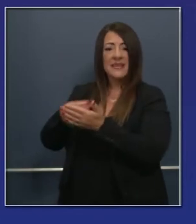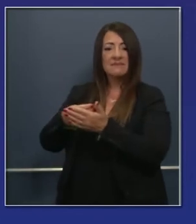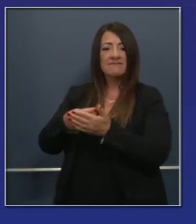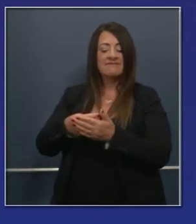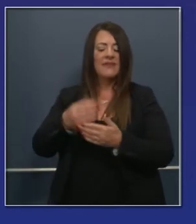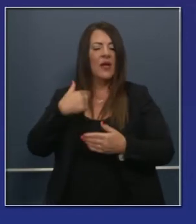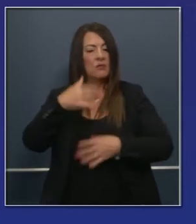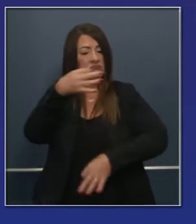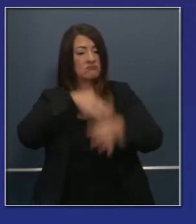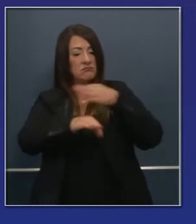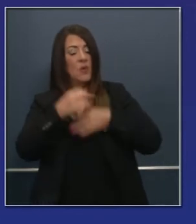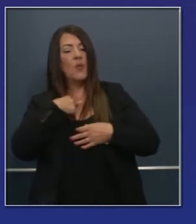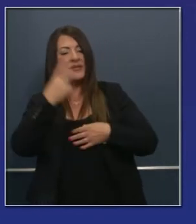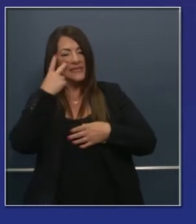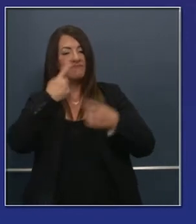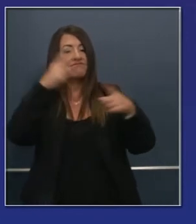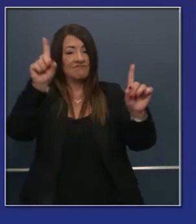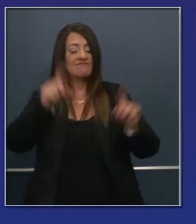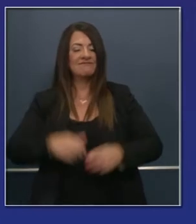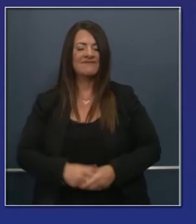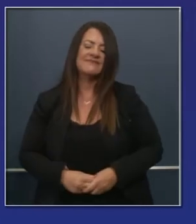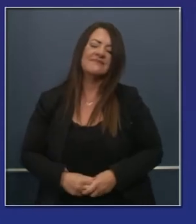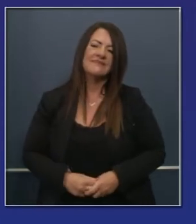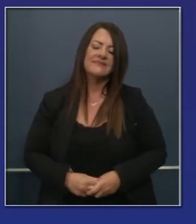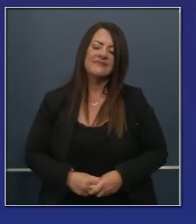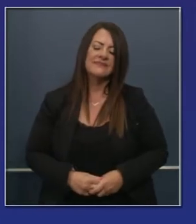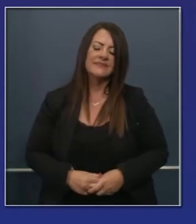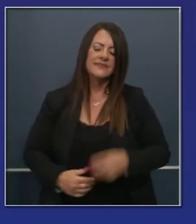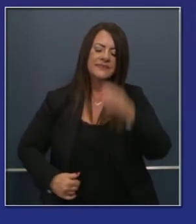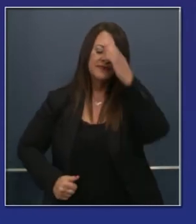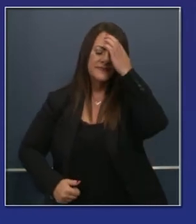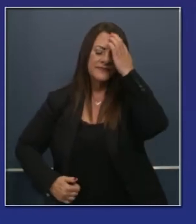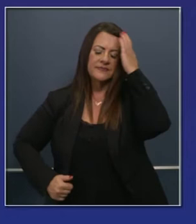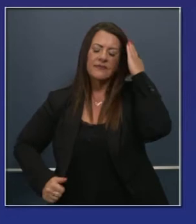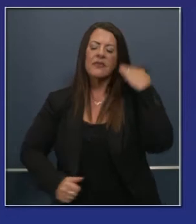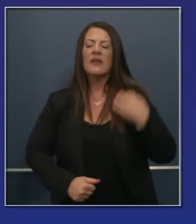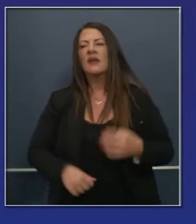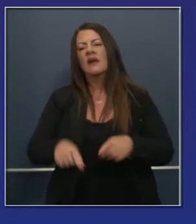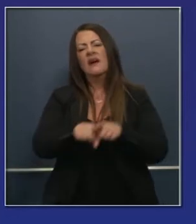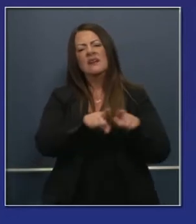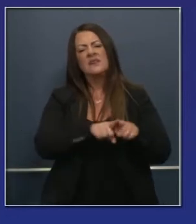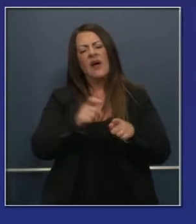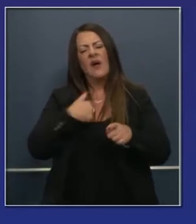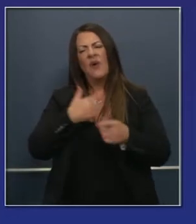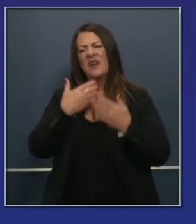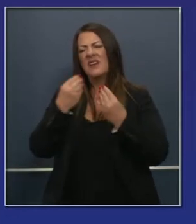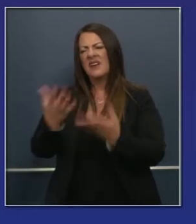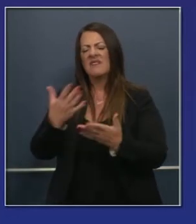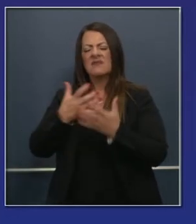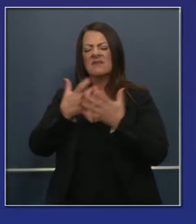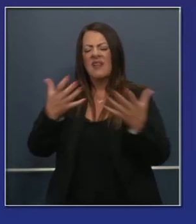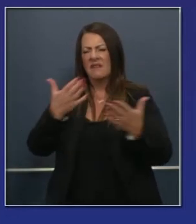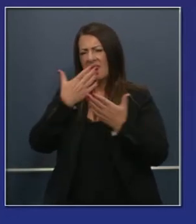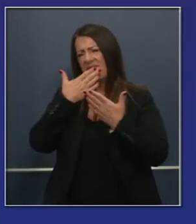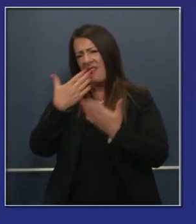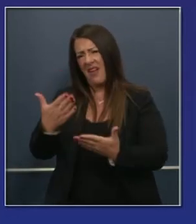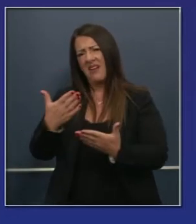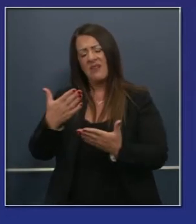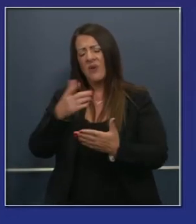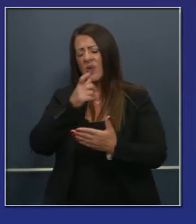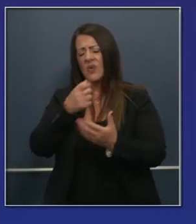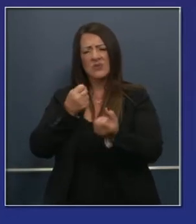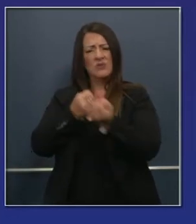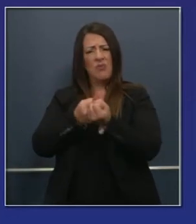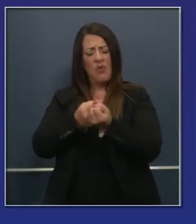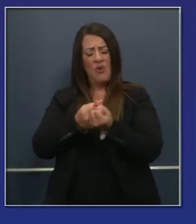recursos para la educación. Y eso es lo que esperamos saber en el futuro. Entonces, ahora quiero expresar mi gratitud profunda por el apoyo que hemos